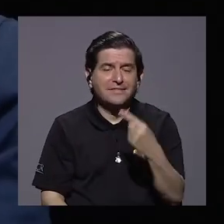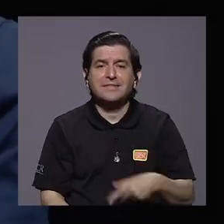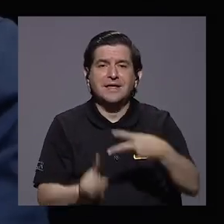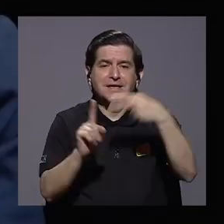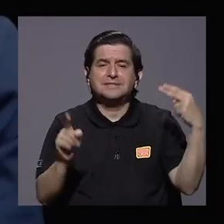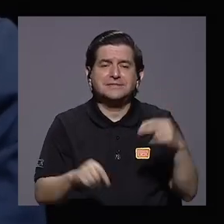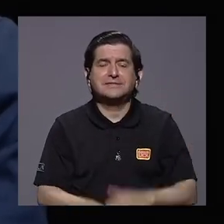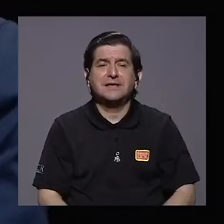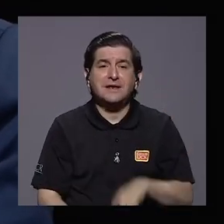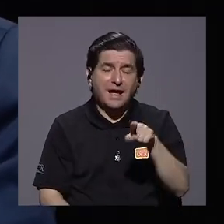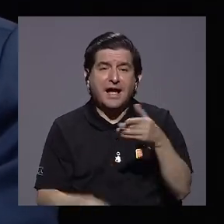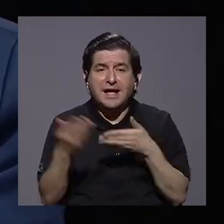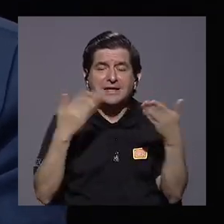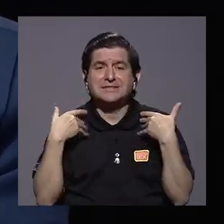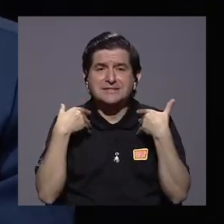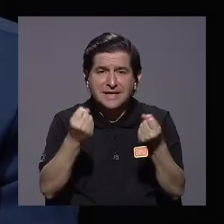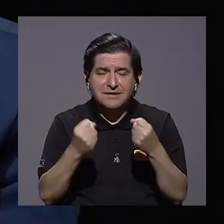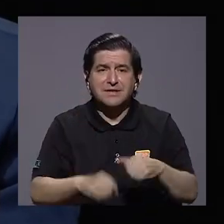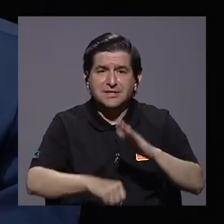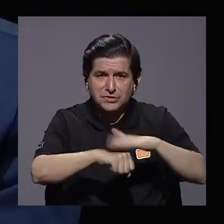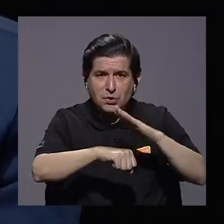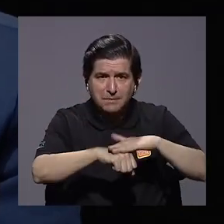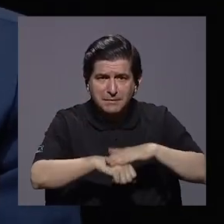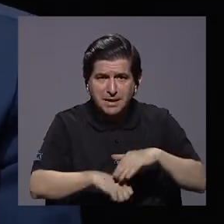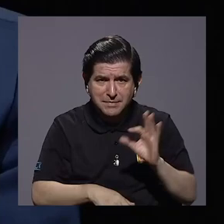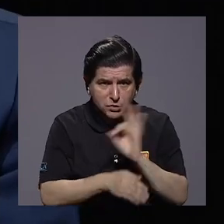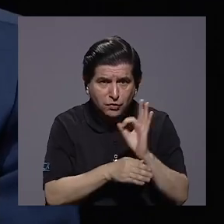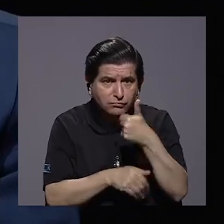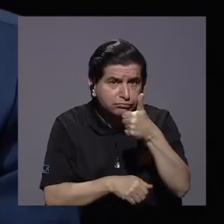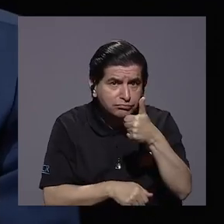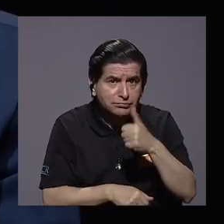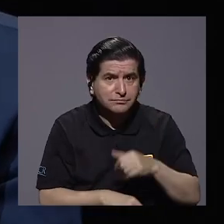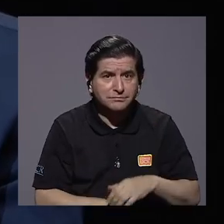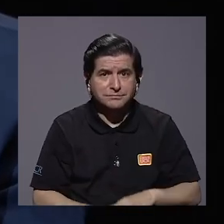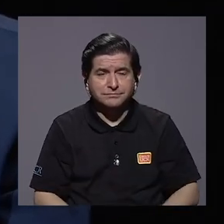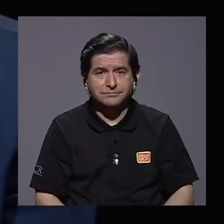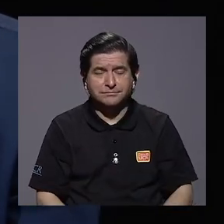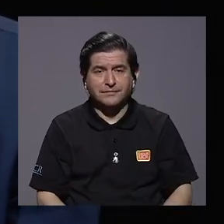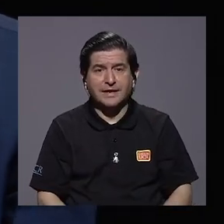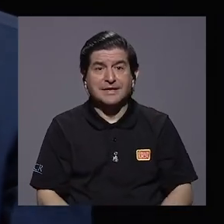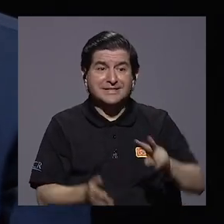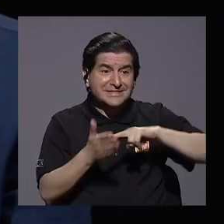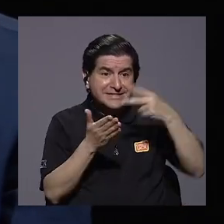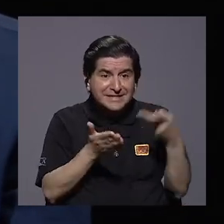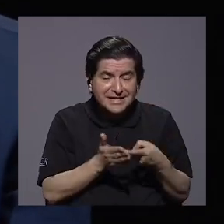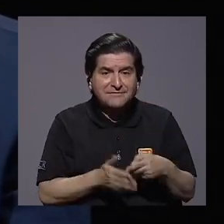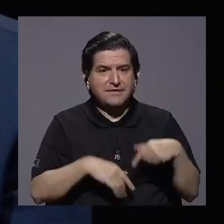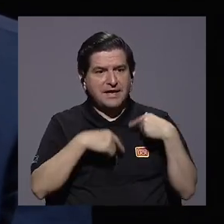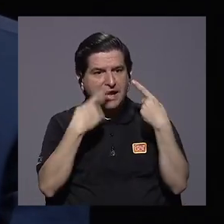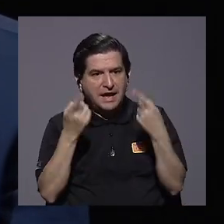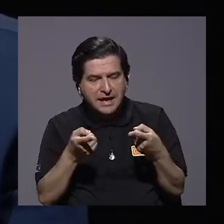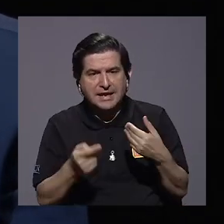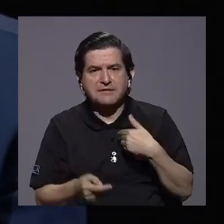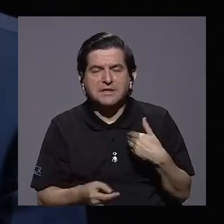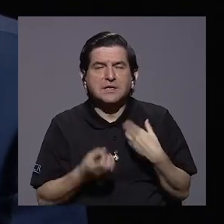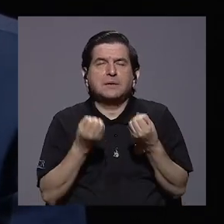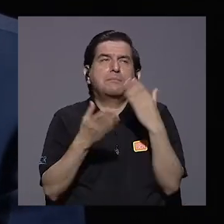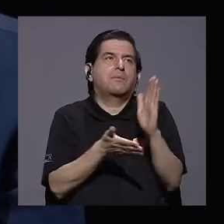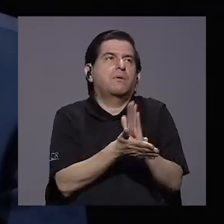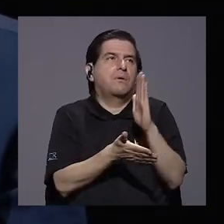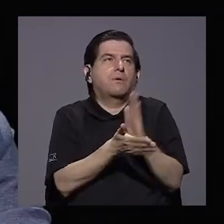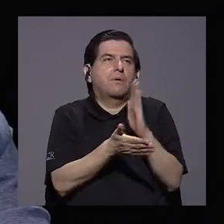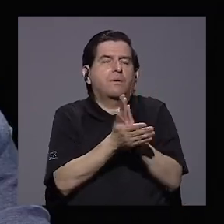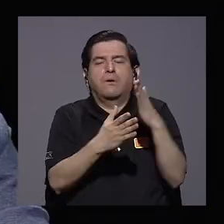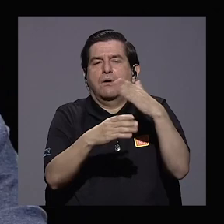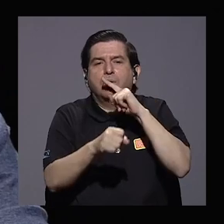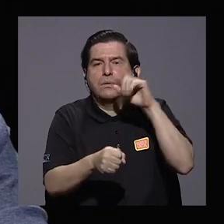que le dé el permiso de salud de que la patente está vigente. Entonces, cargan a el que va a ir de un montón de trámites burocráticos.